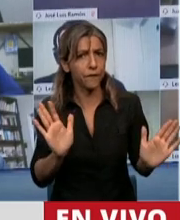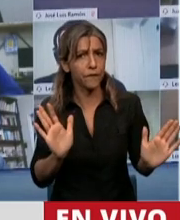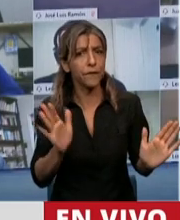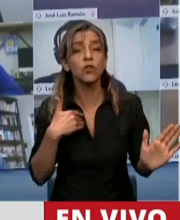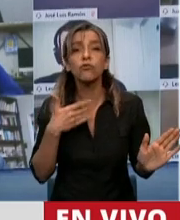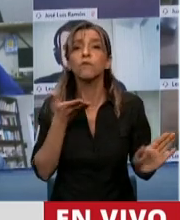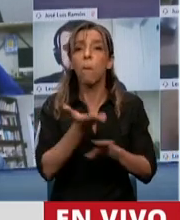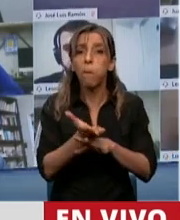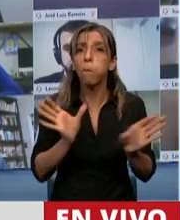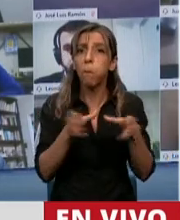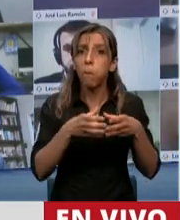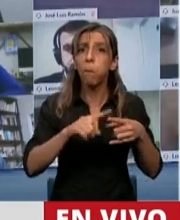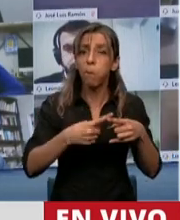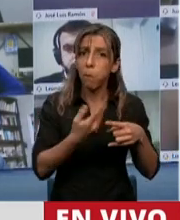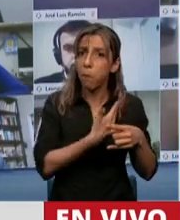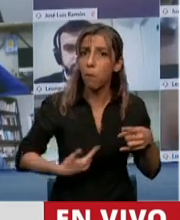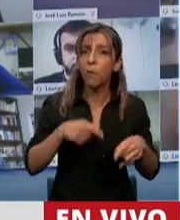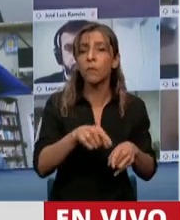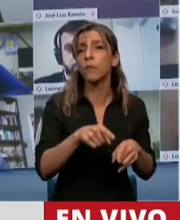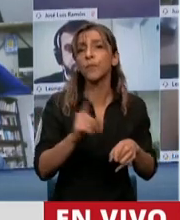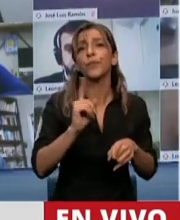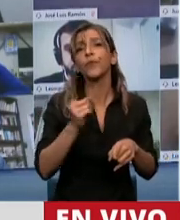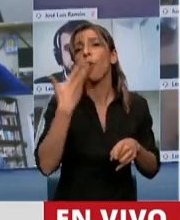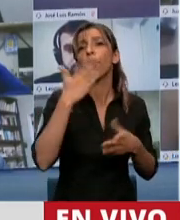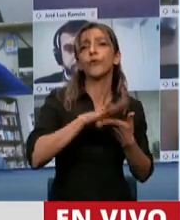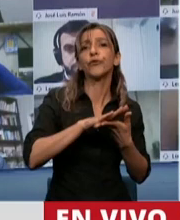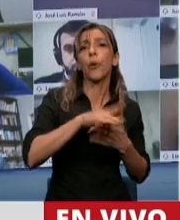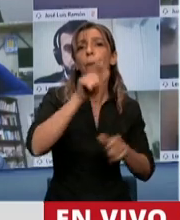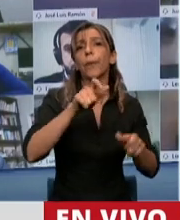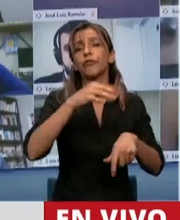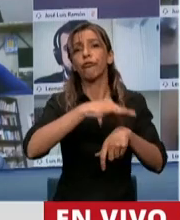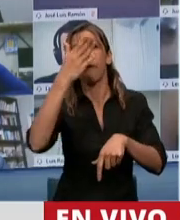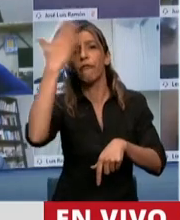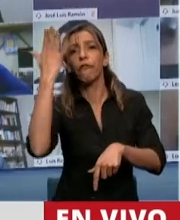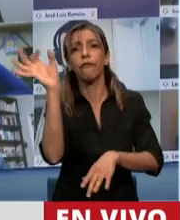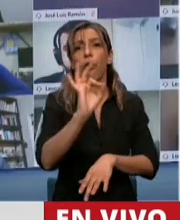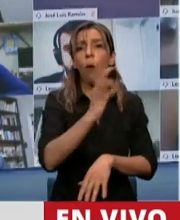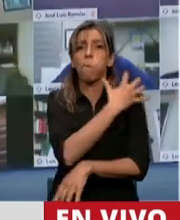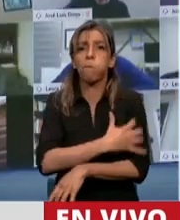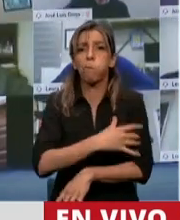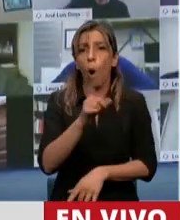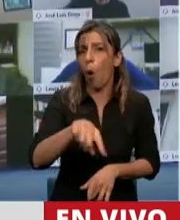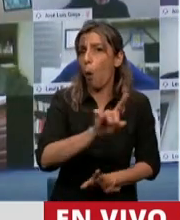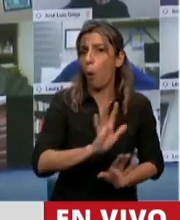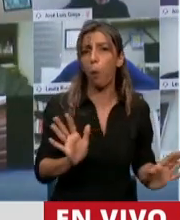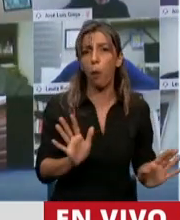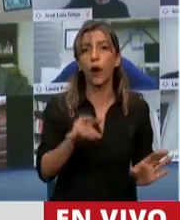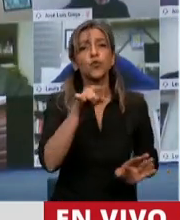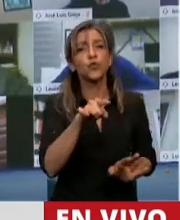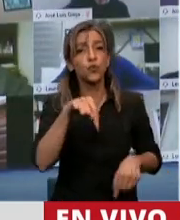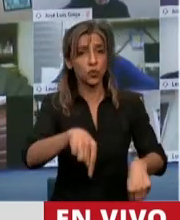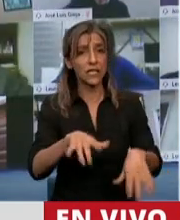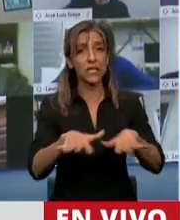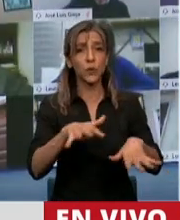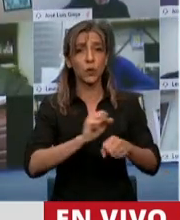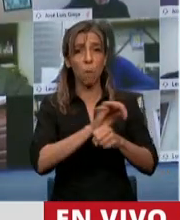oficialismo. No usen a los pobres y a los enfermos. Usaban a los pobres. Con la pandemia usan a los pobres